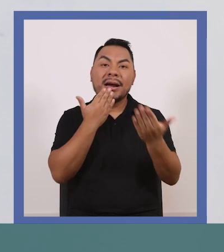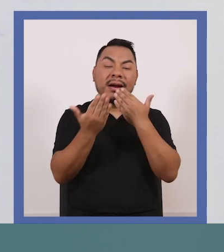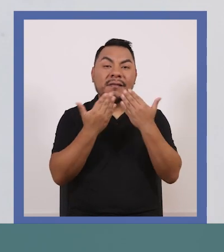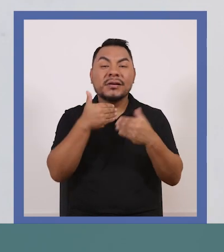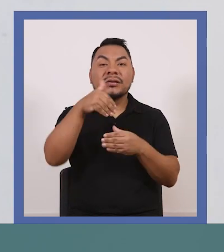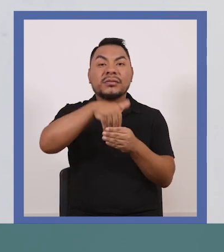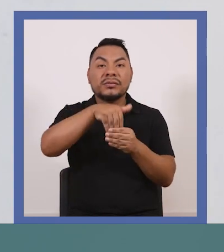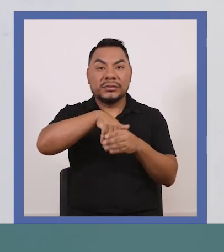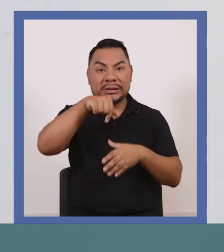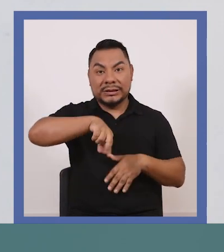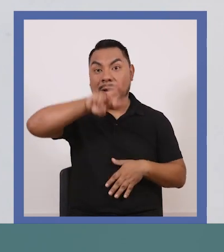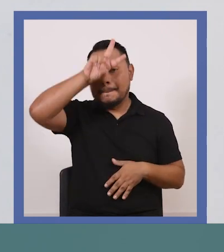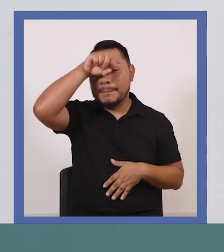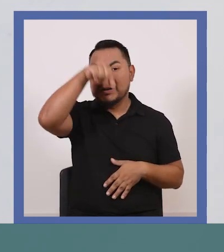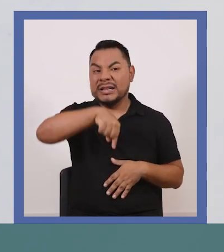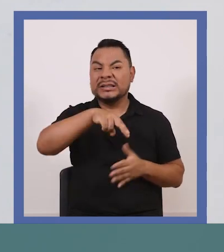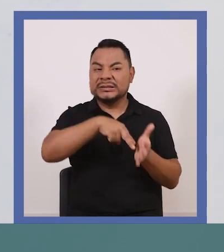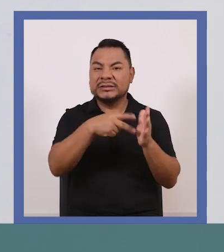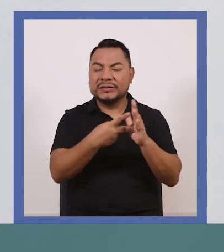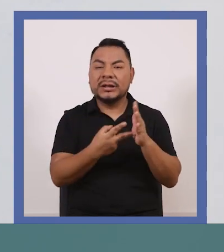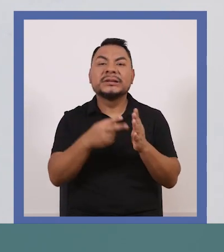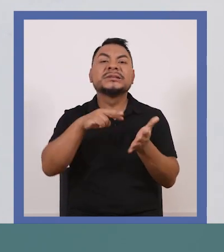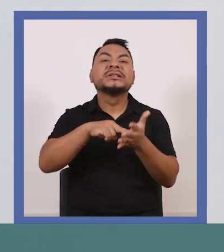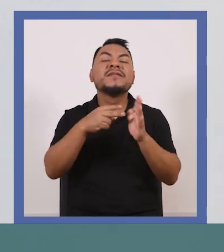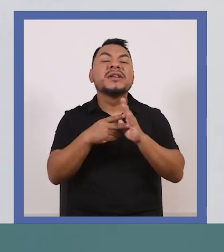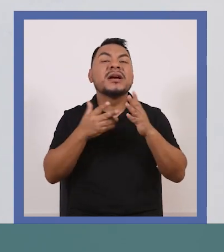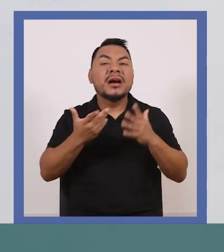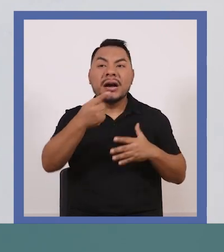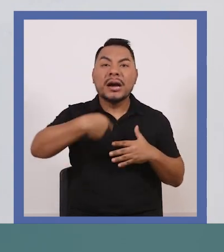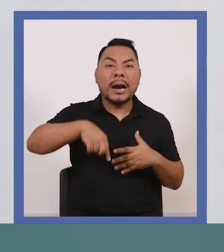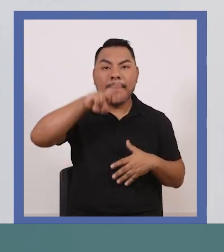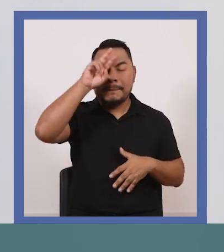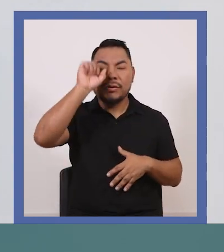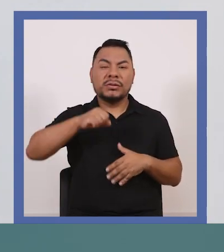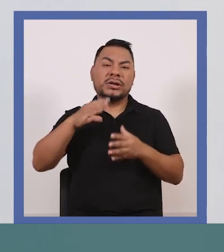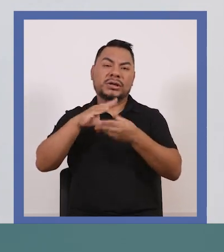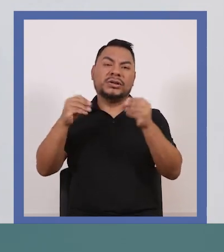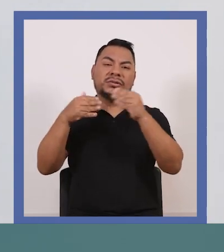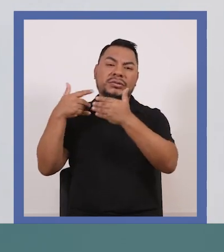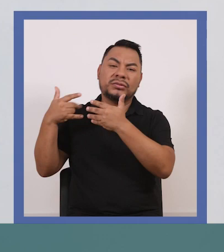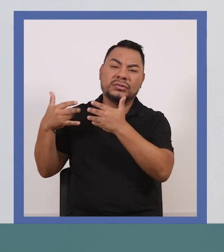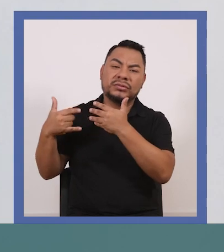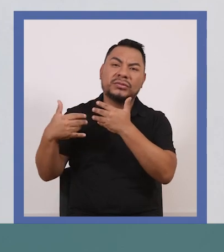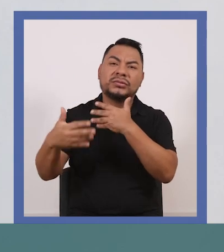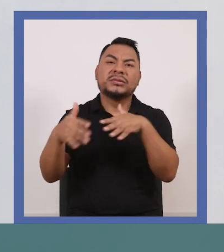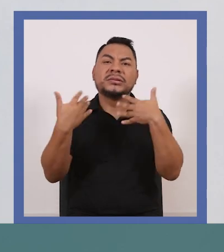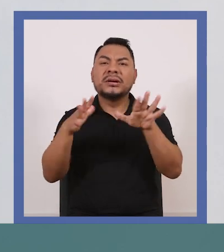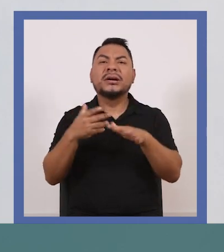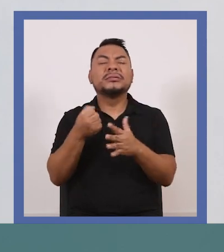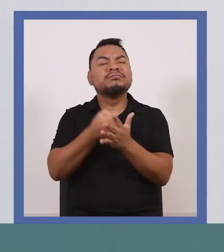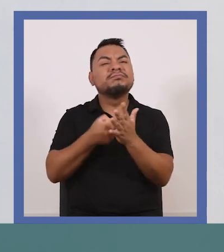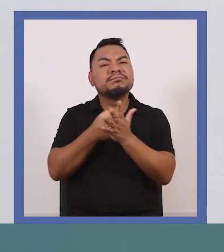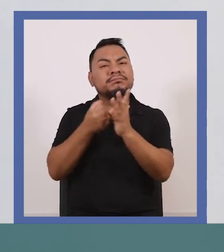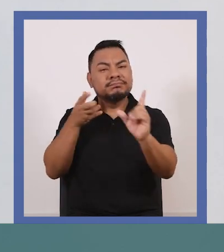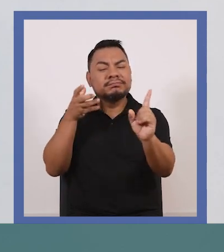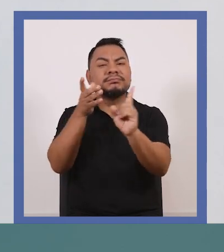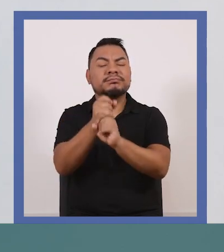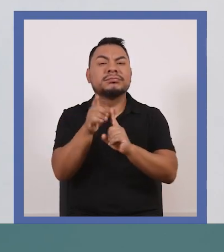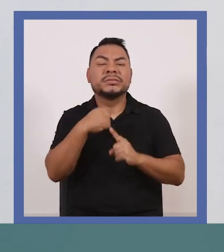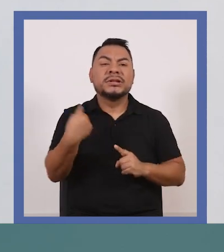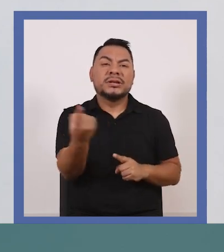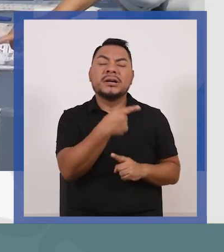Hablar del voto en el Perú implica reconocernos como un país que históricamente ha intentado luchar por